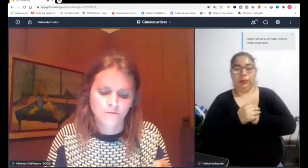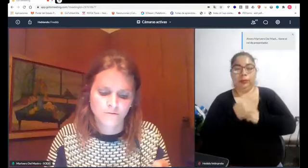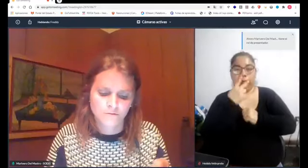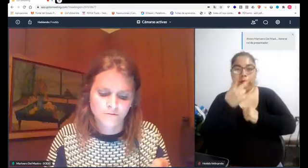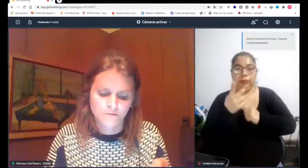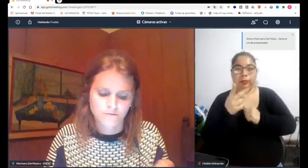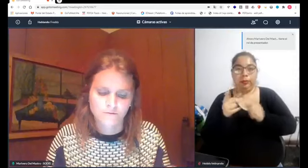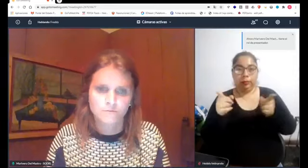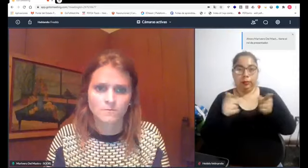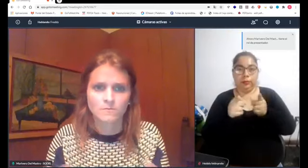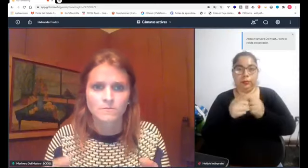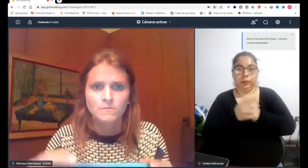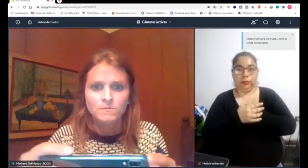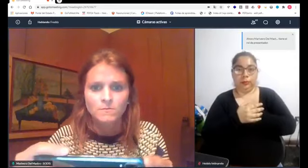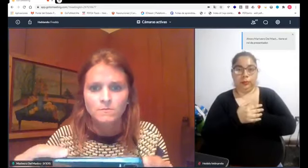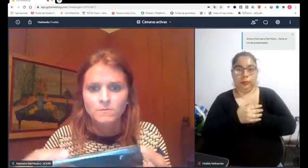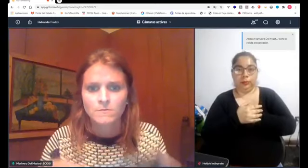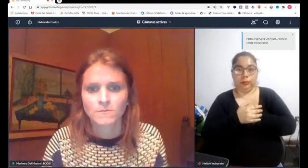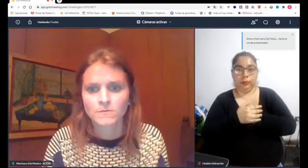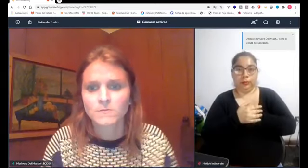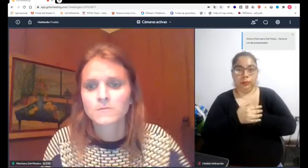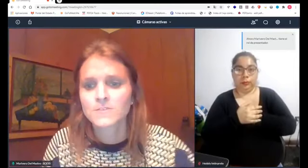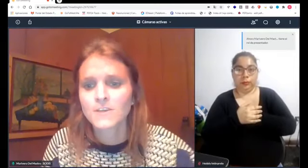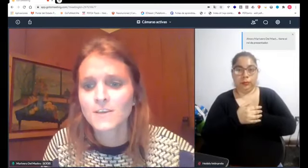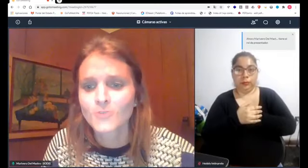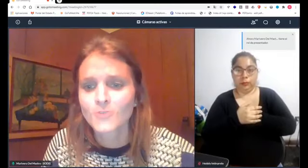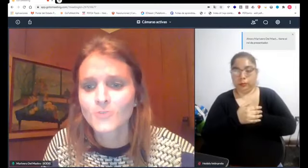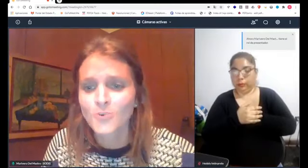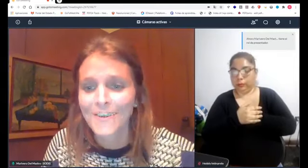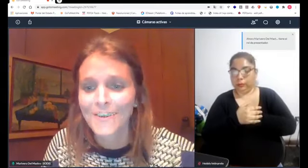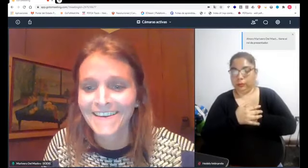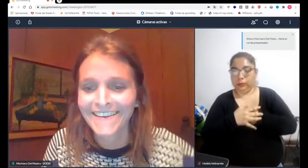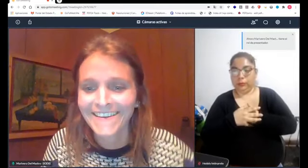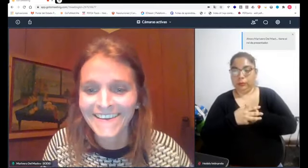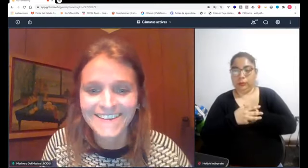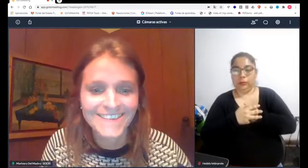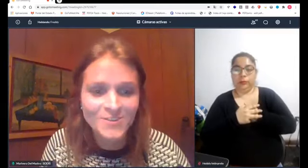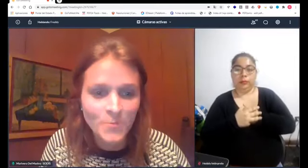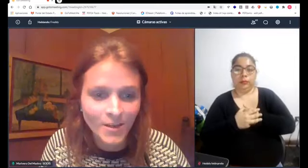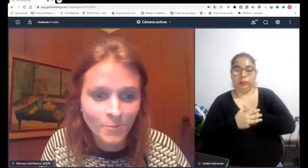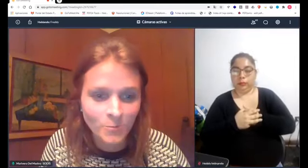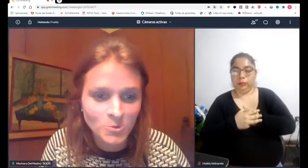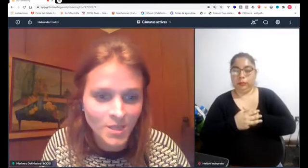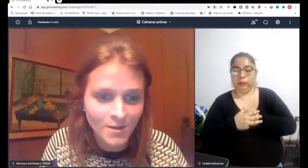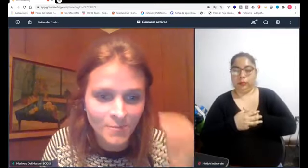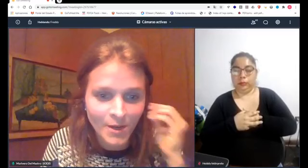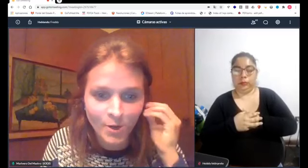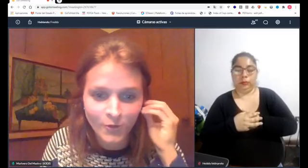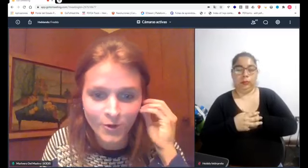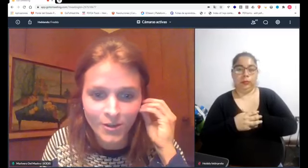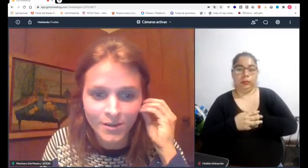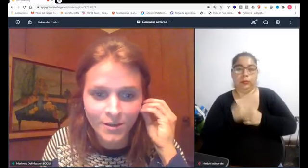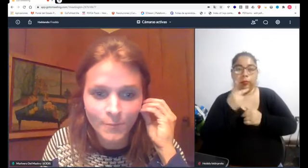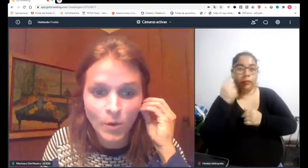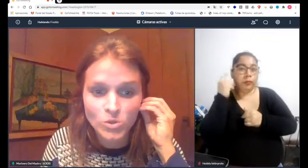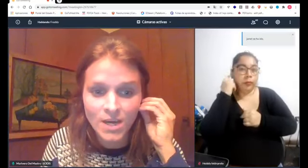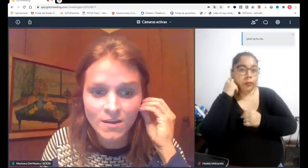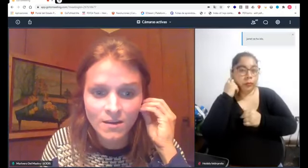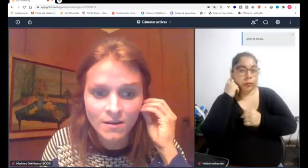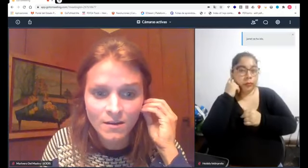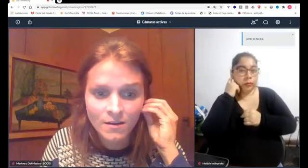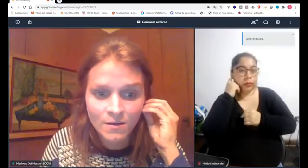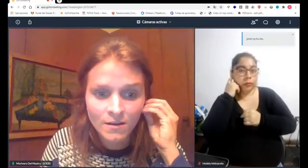en esta tarde ah no Marilero ya está si estamos no te escuchamos Marilero por favor si puedes